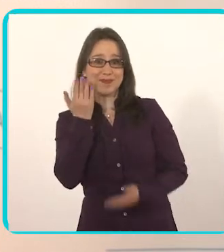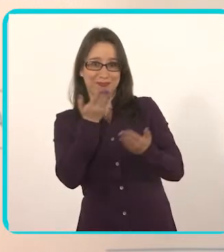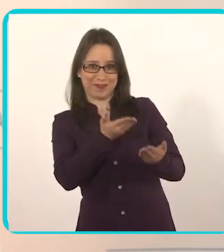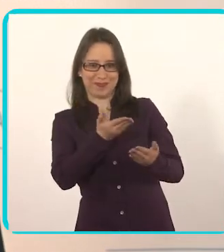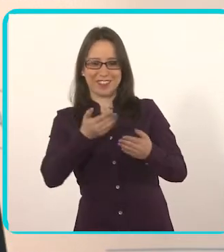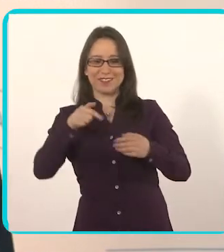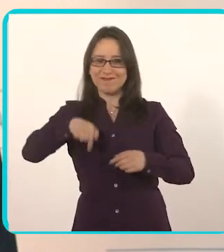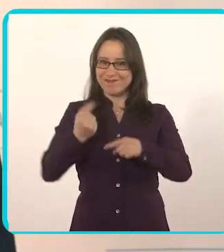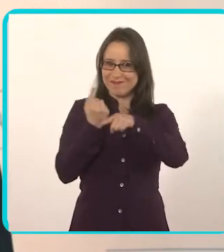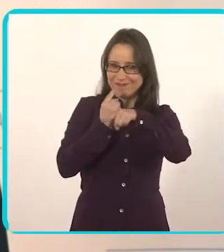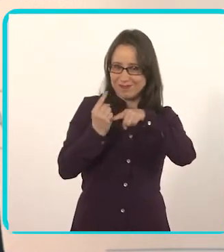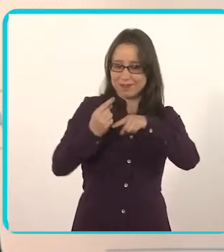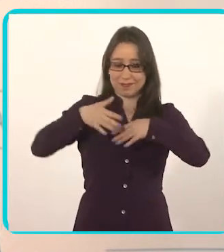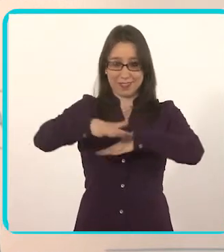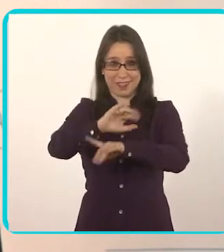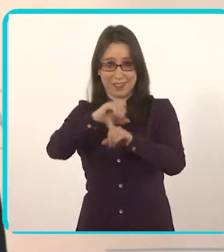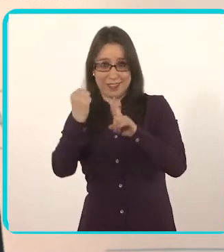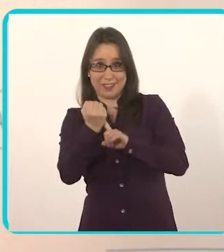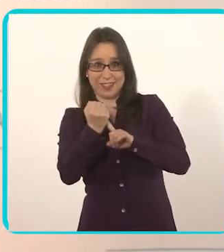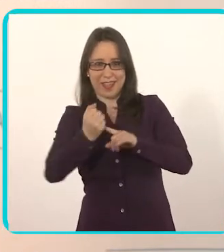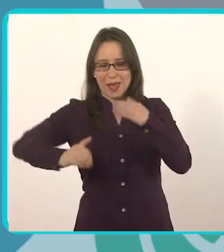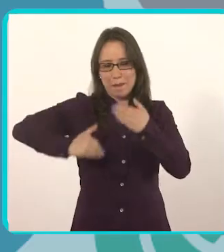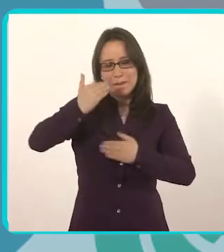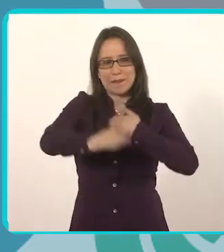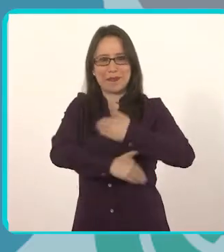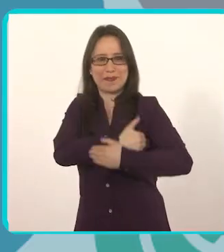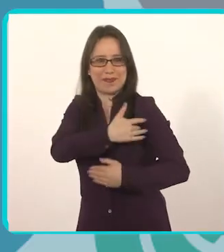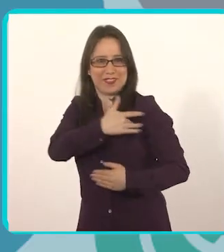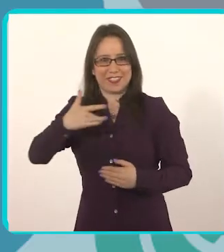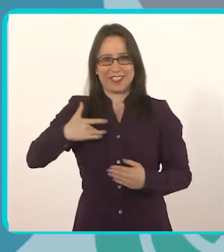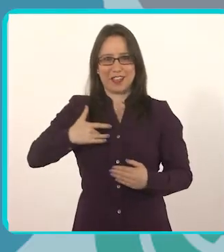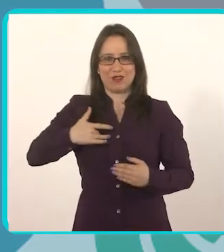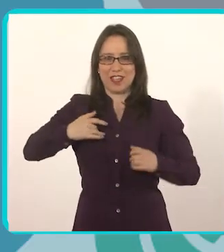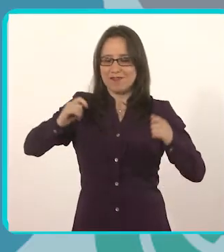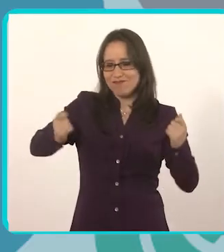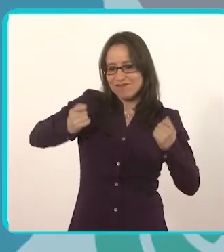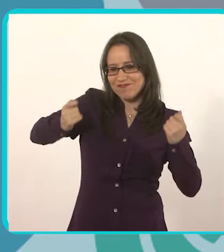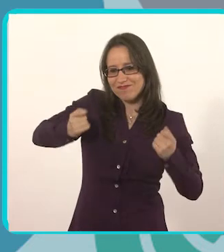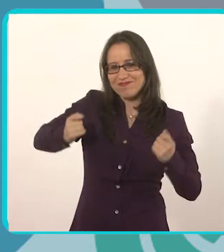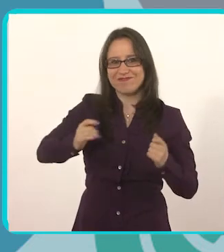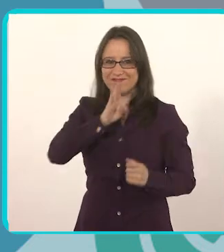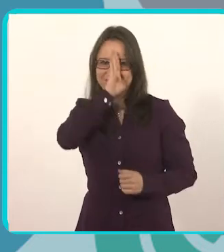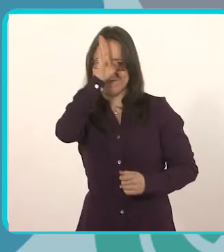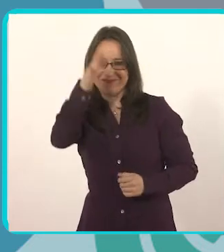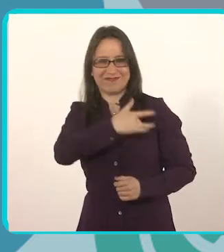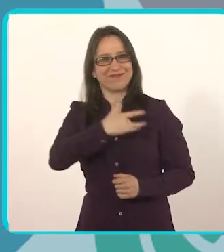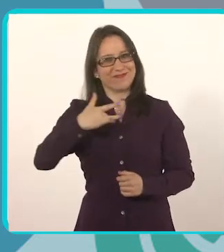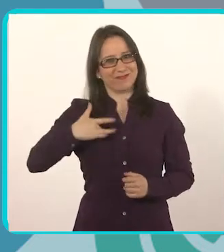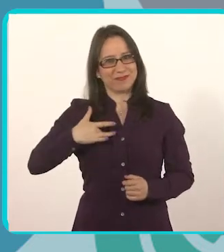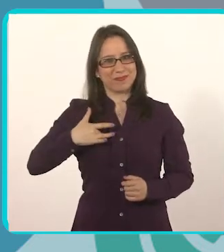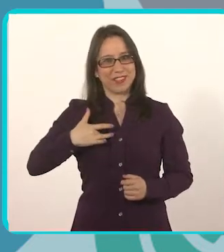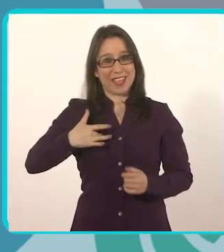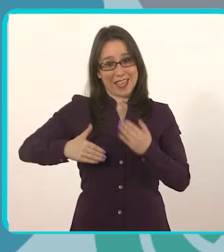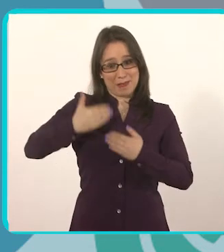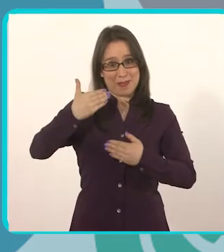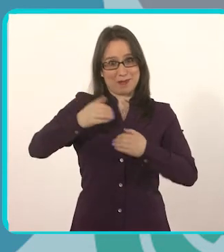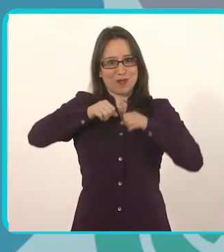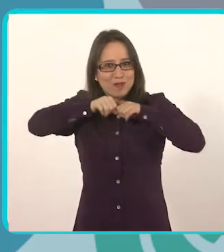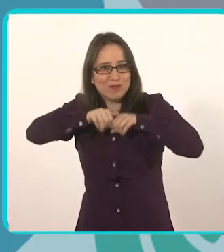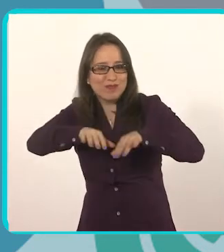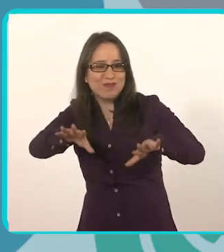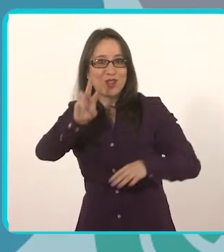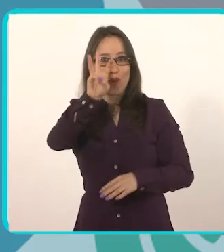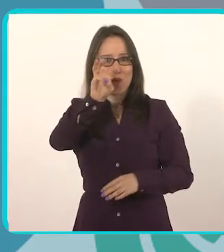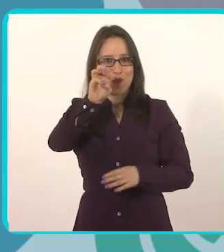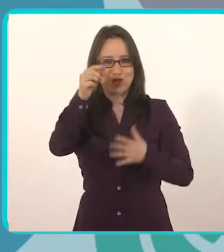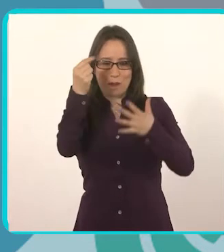Esta semana, a través de las redes sociales del Ministerio de Salud, comenzamos a ambientar la Semana de los Estilos de Vida Saludable. Y también continuamos